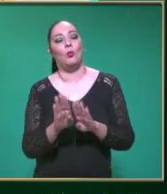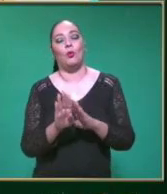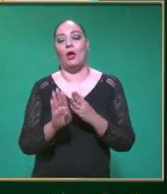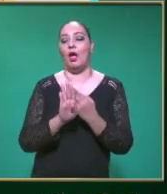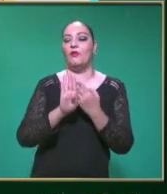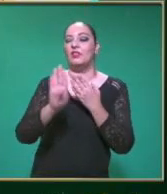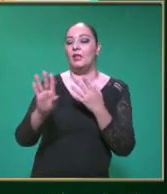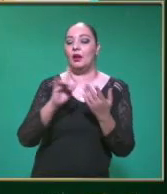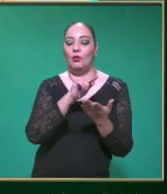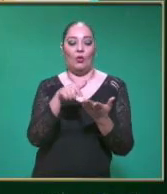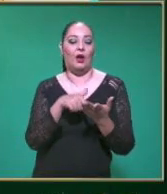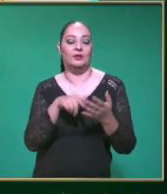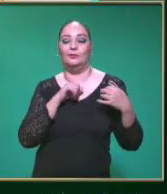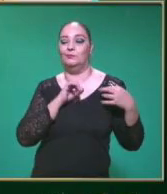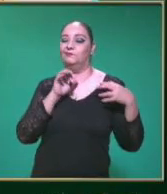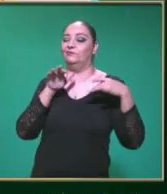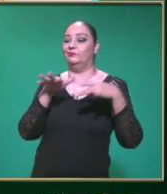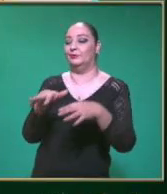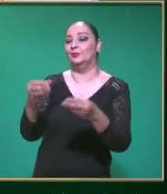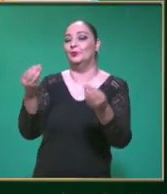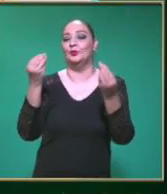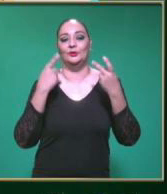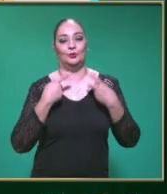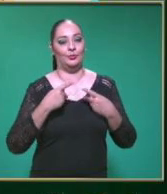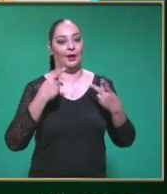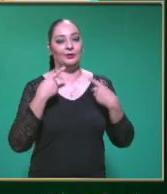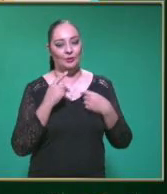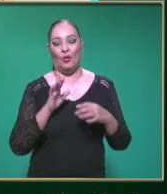concurridos O de mucha afluencia